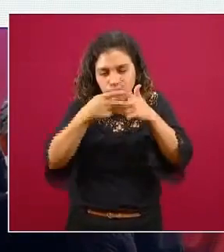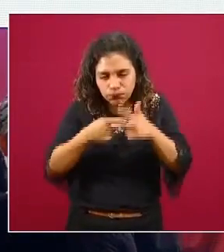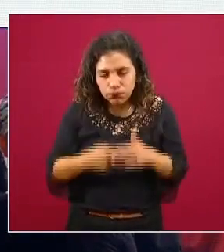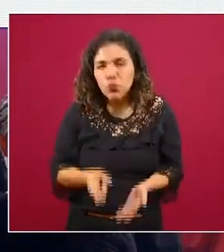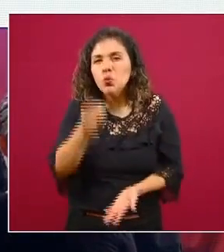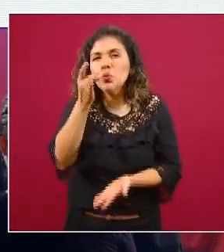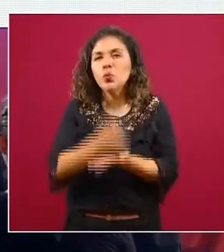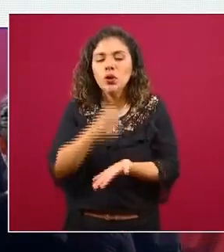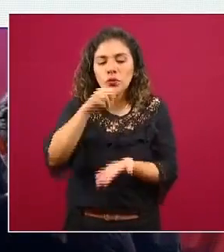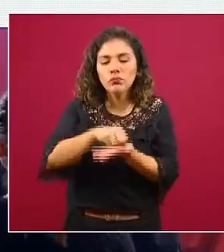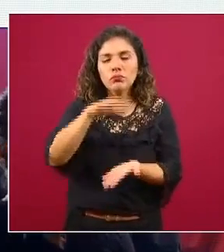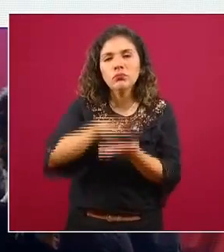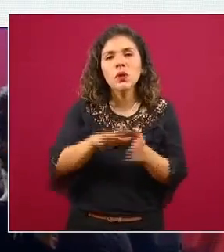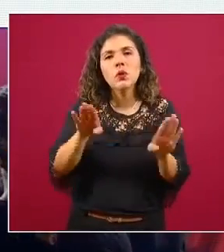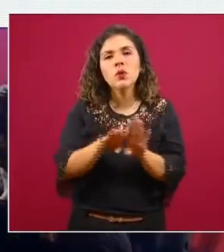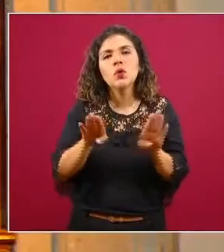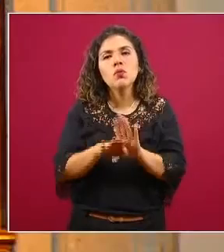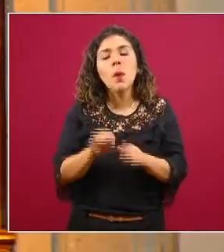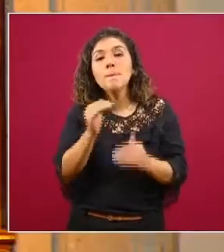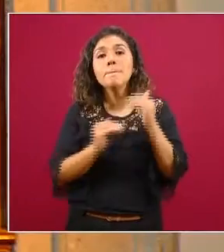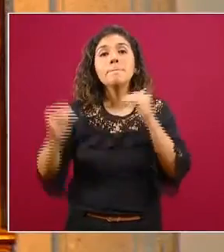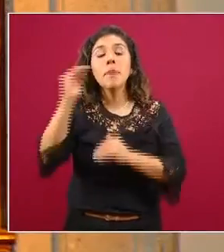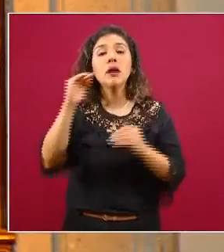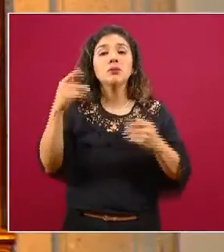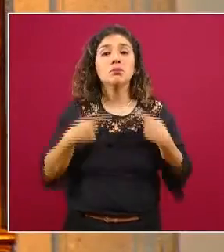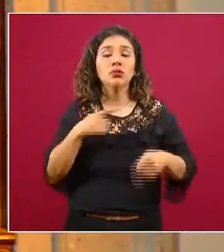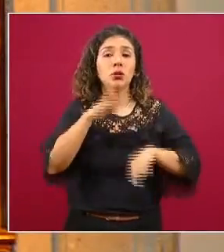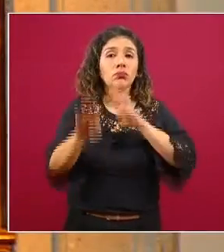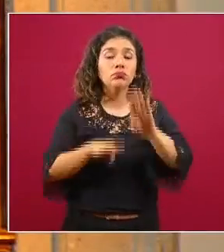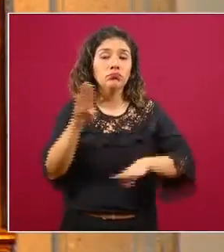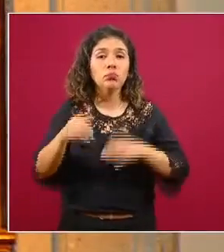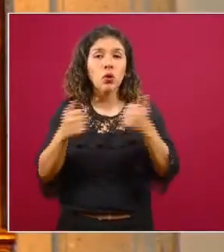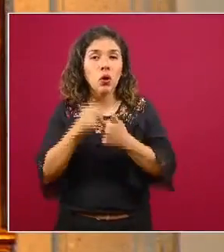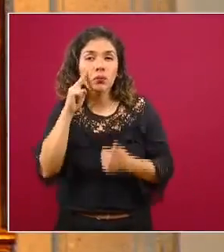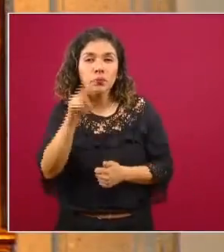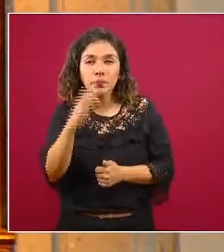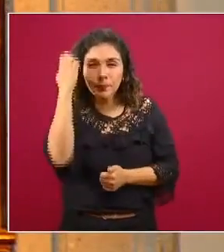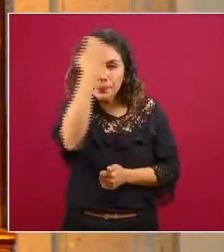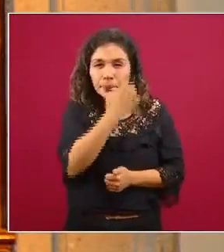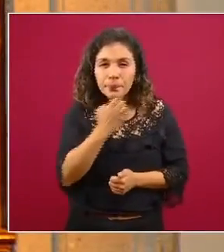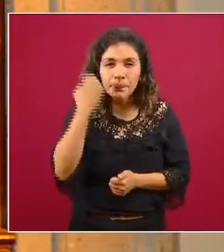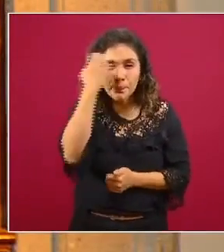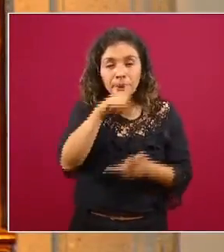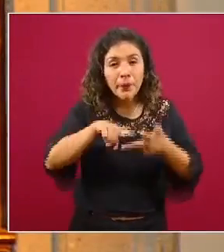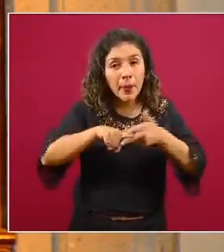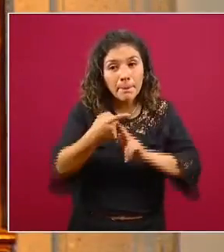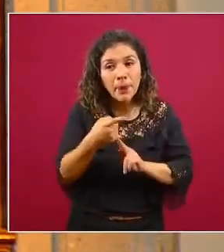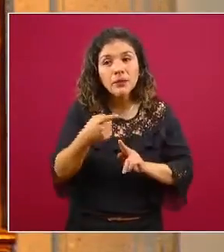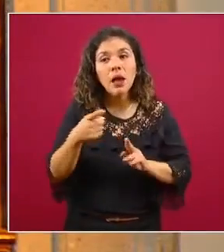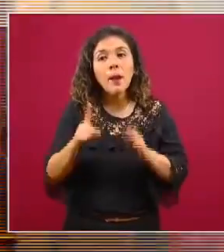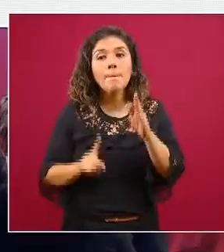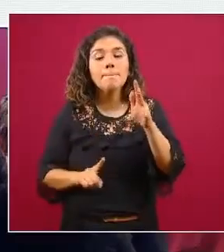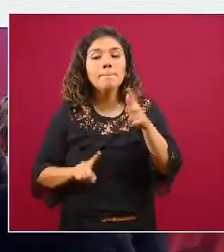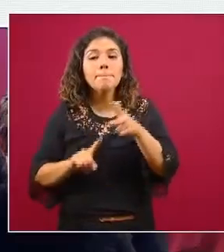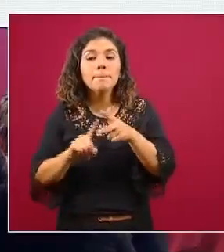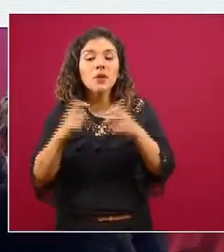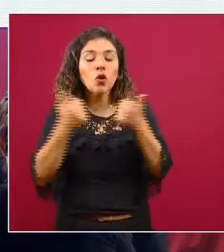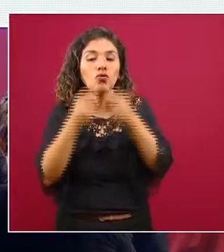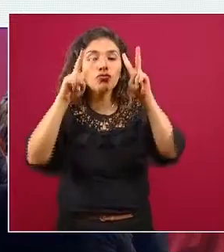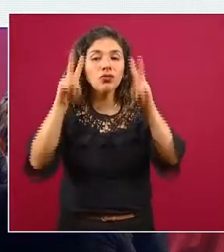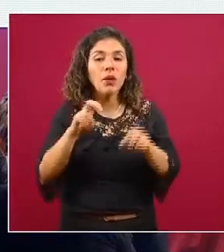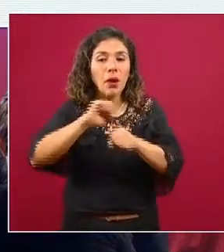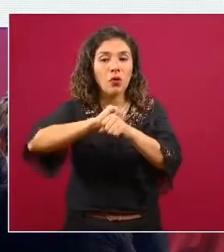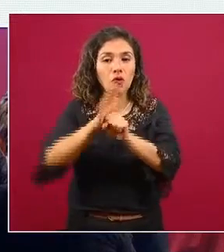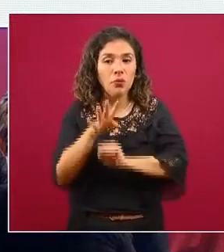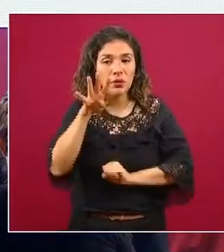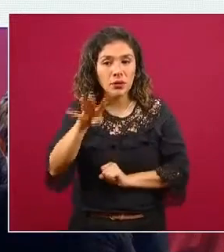nos marcara el exceso de mortalidad que se observaba a partir del evento de COVID-19 si me dan